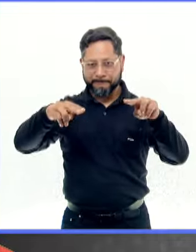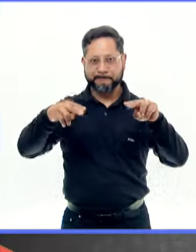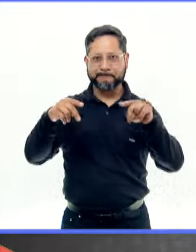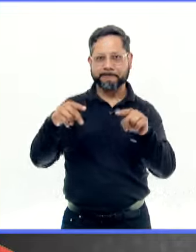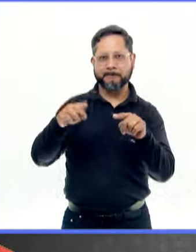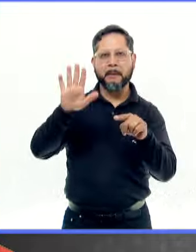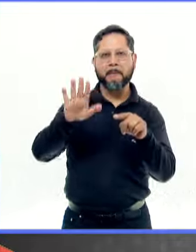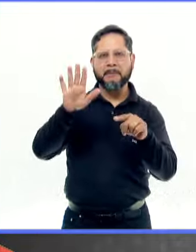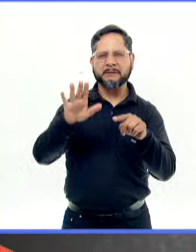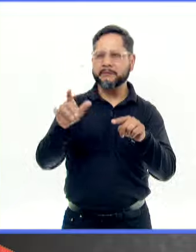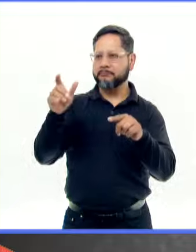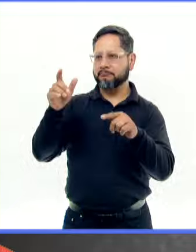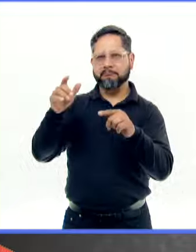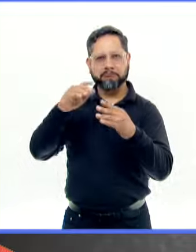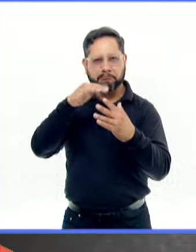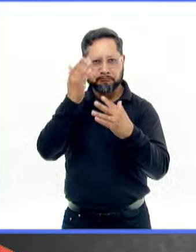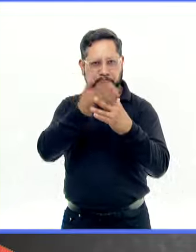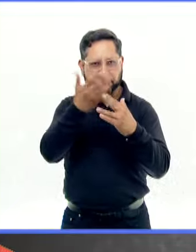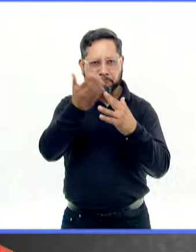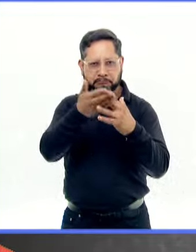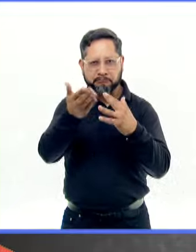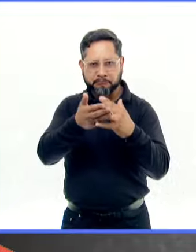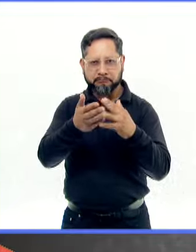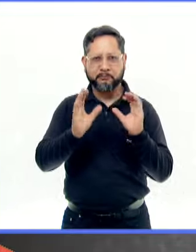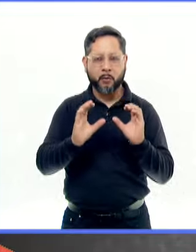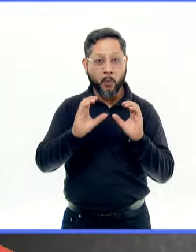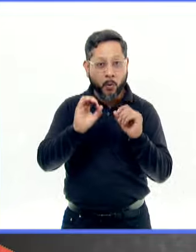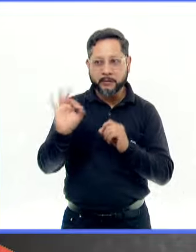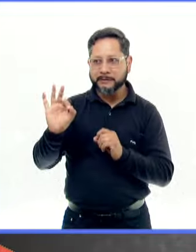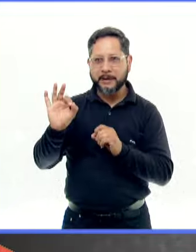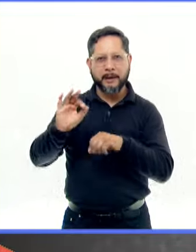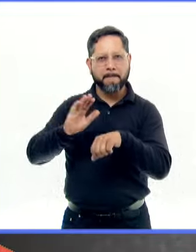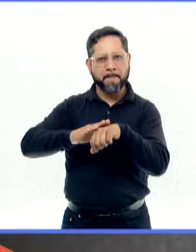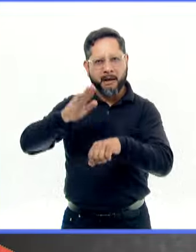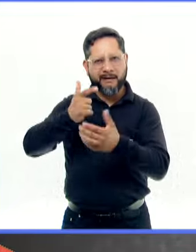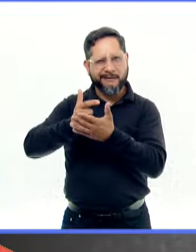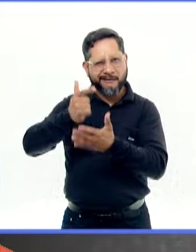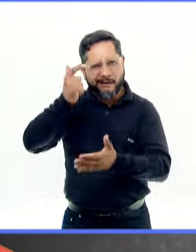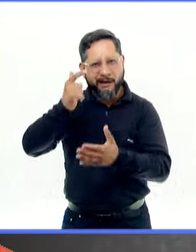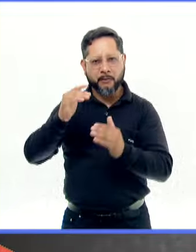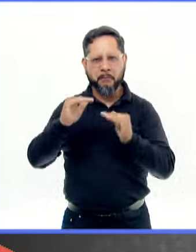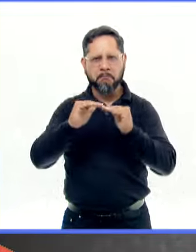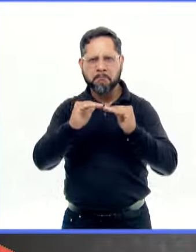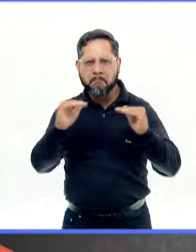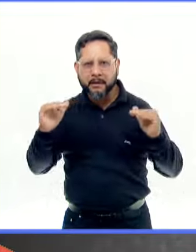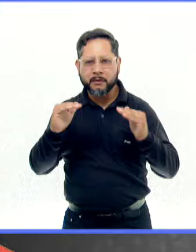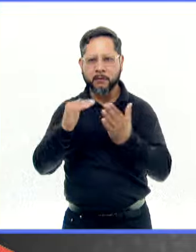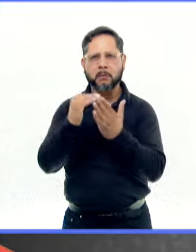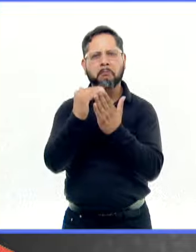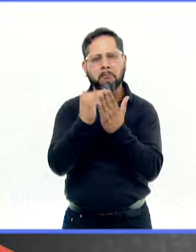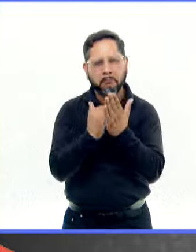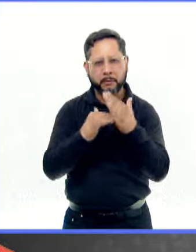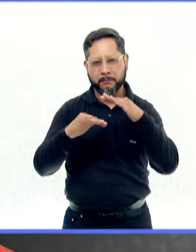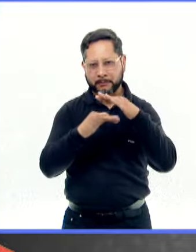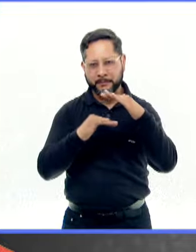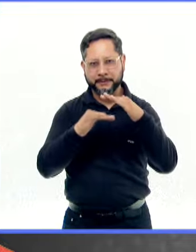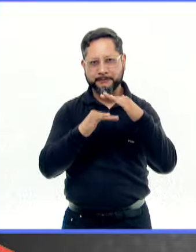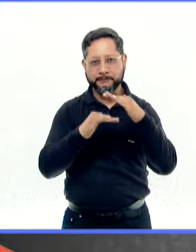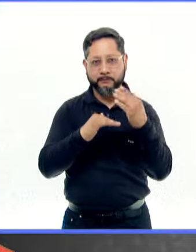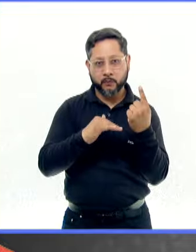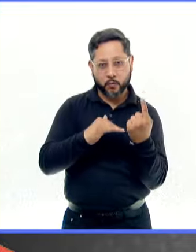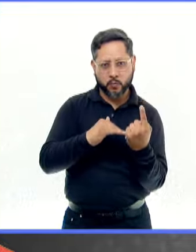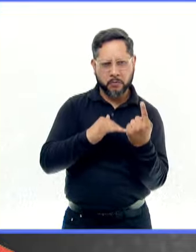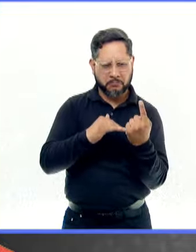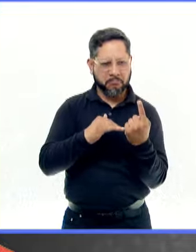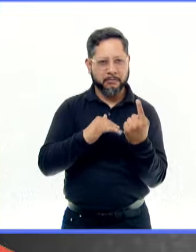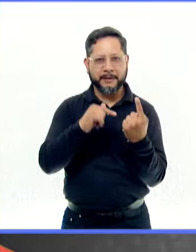tipificar el grado de seguridad o complejidad de las personas dentro del espectro autista. El grado uno, que es el que requiere menos